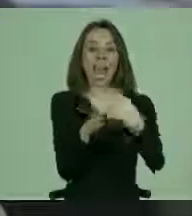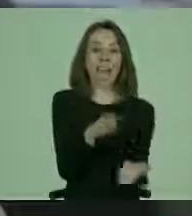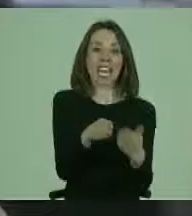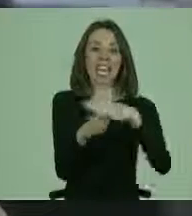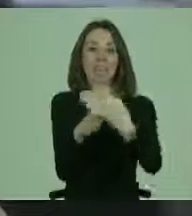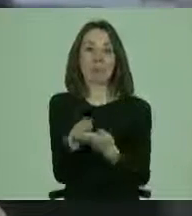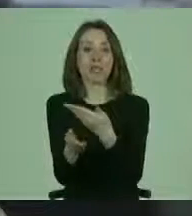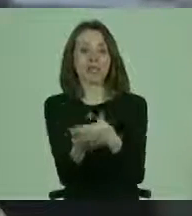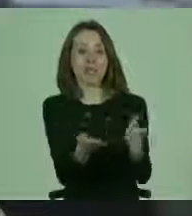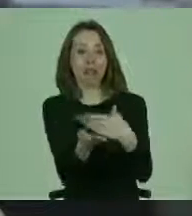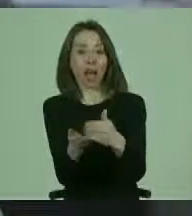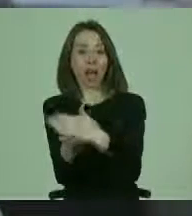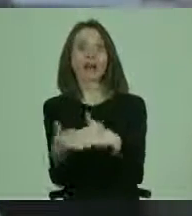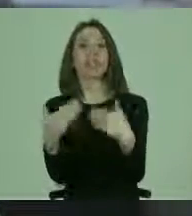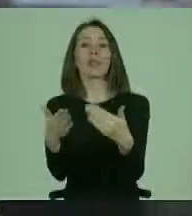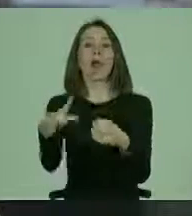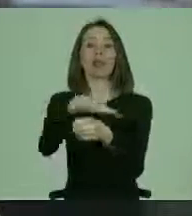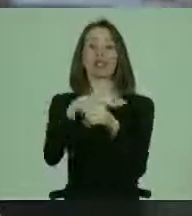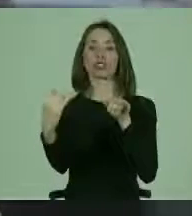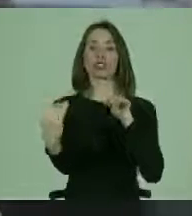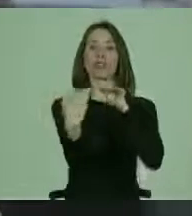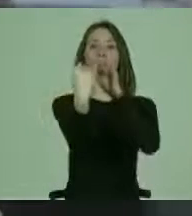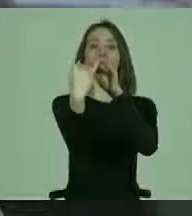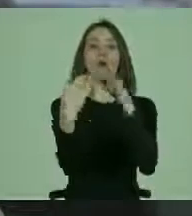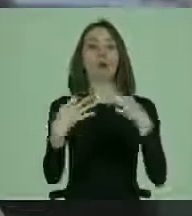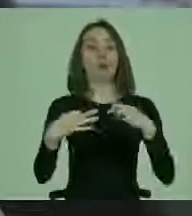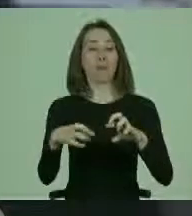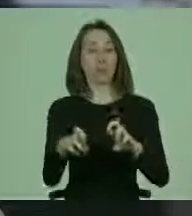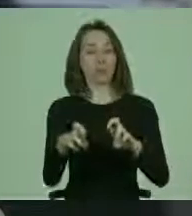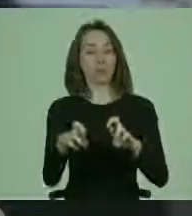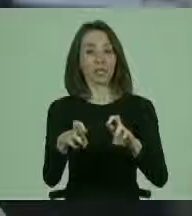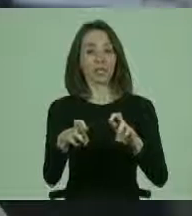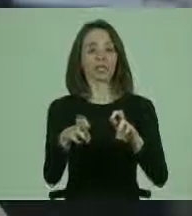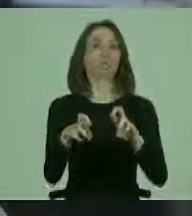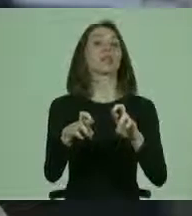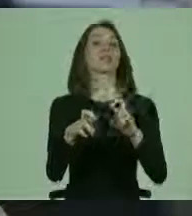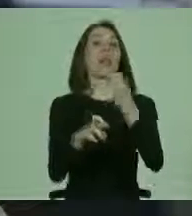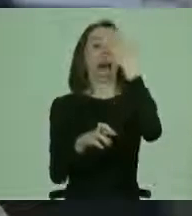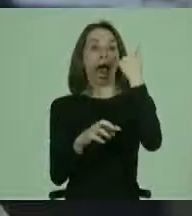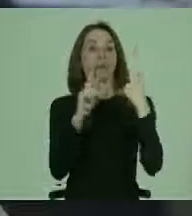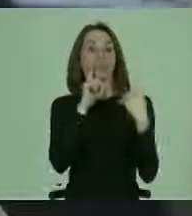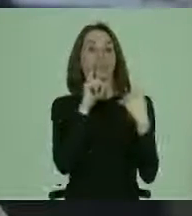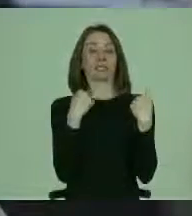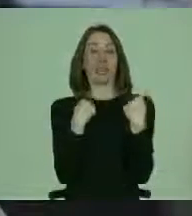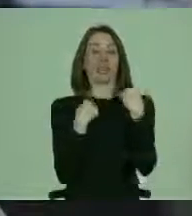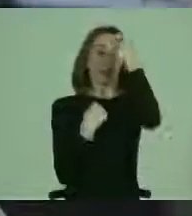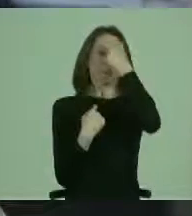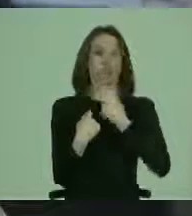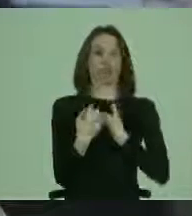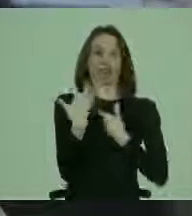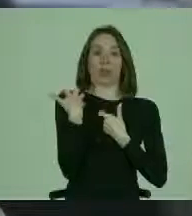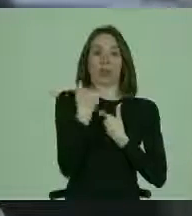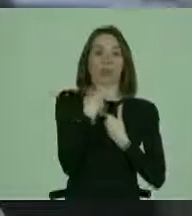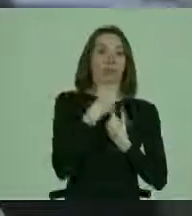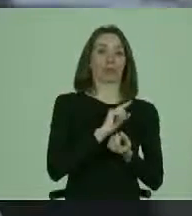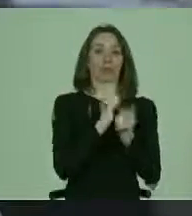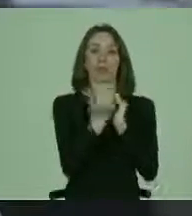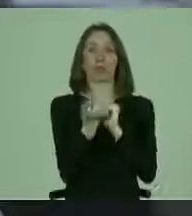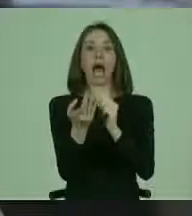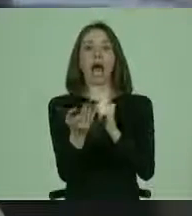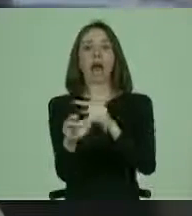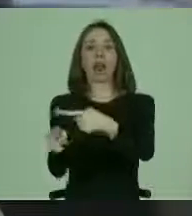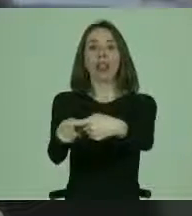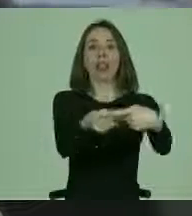en la creación de condiciones para la igualación de oportunidades, se traslada desde el individuo hacia los distintos actores de la